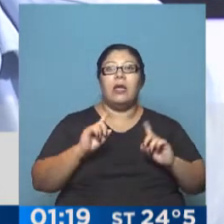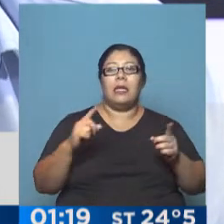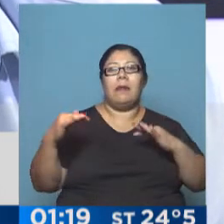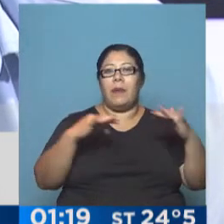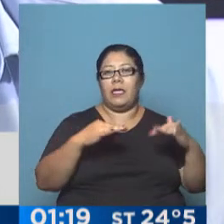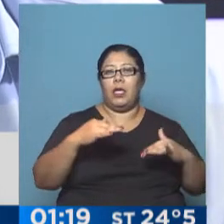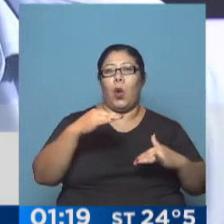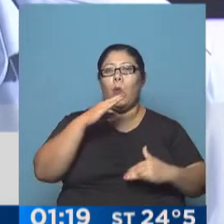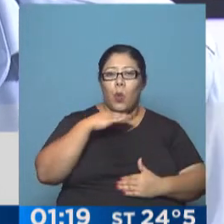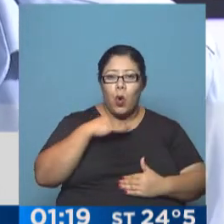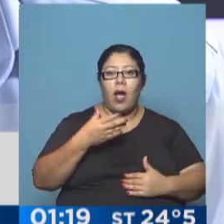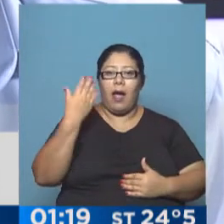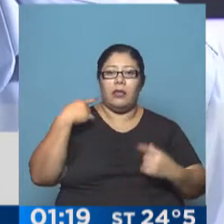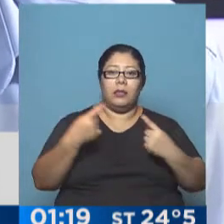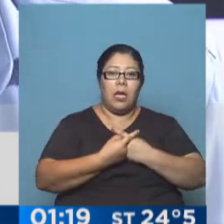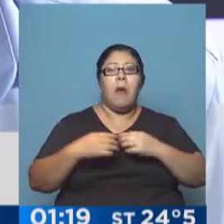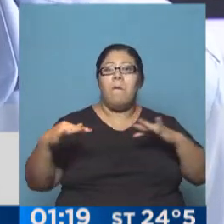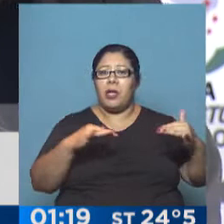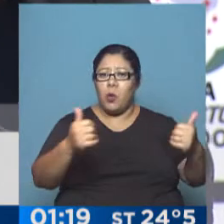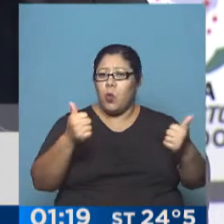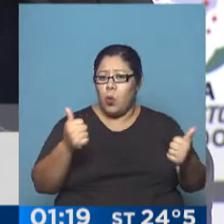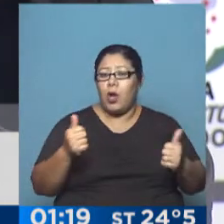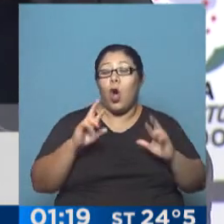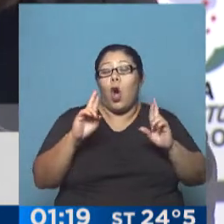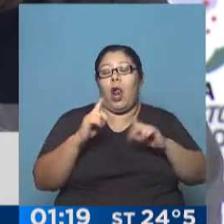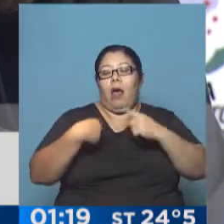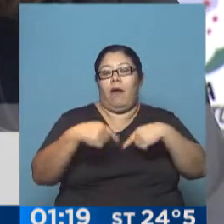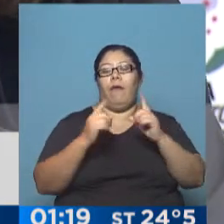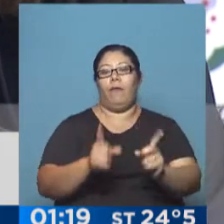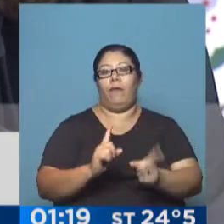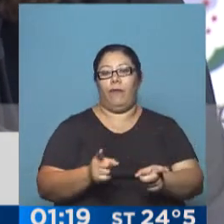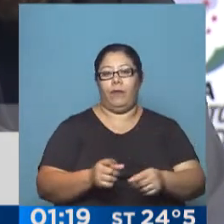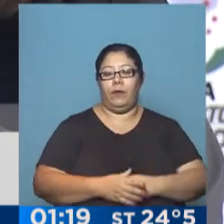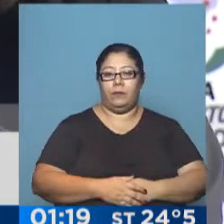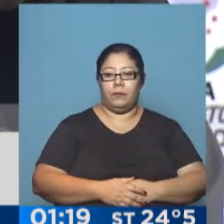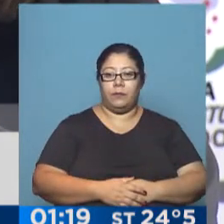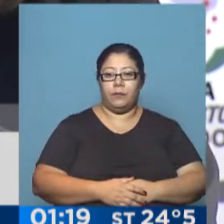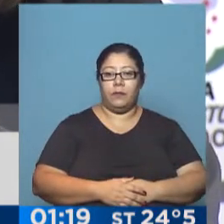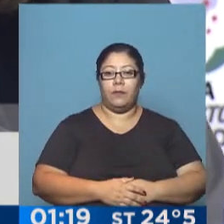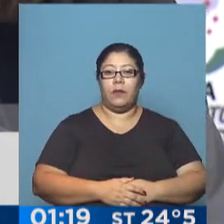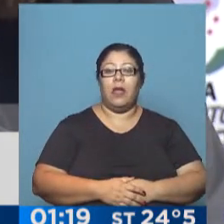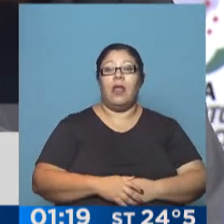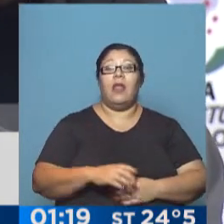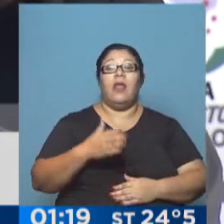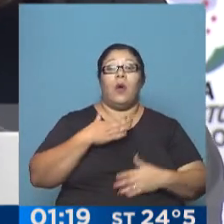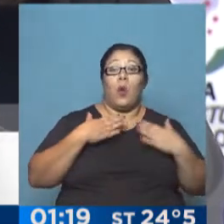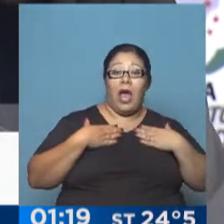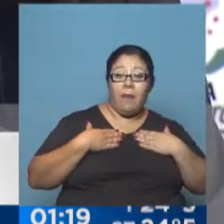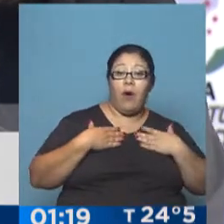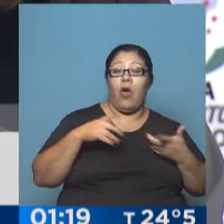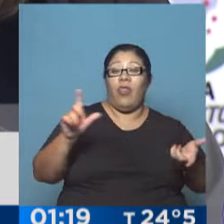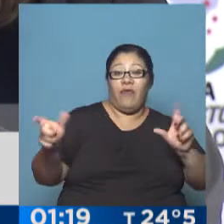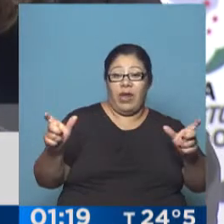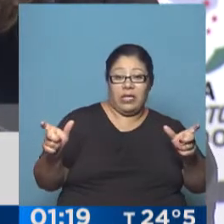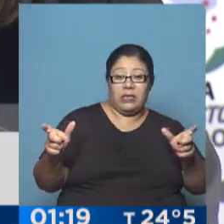que hemos tenido muy buenos partidos y esperemos salir por este camino. Creo que en el partido de hoy la diferencia es real, sí. Hubo una gran diferencia física y